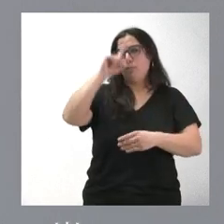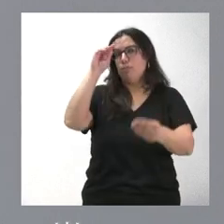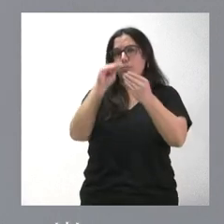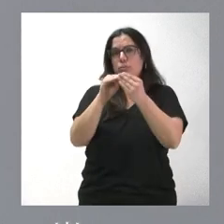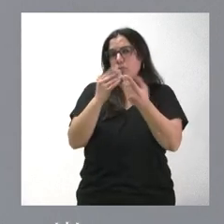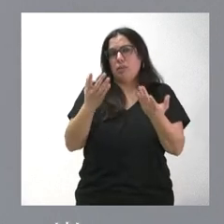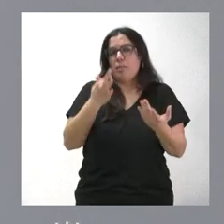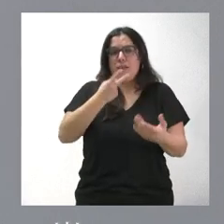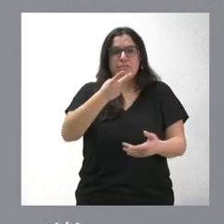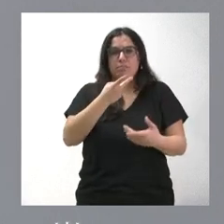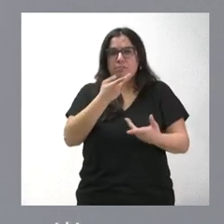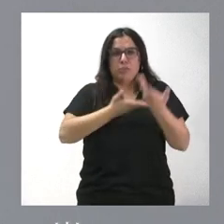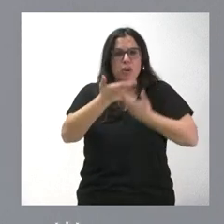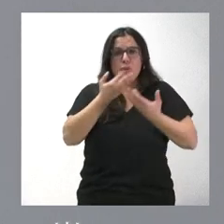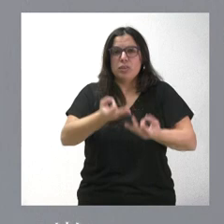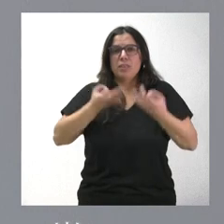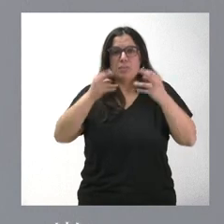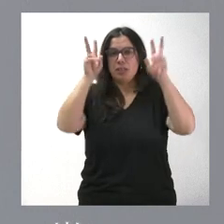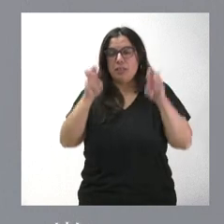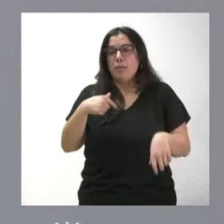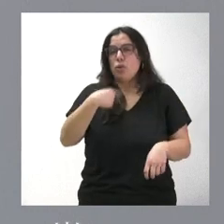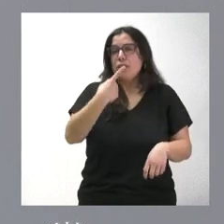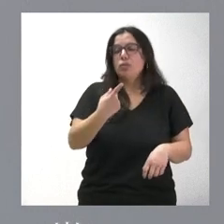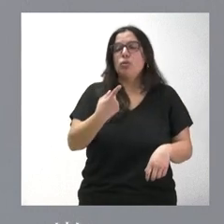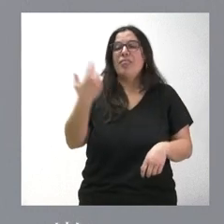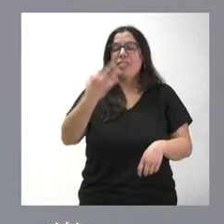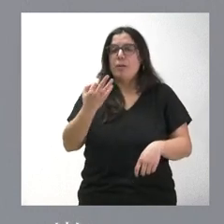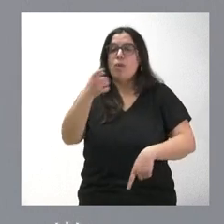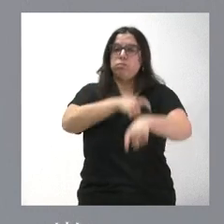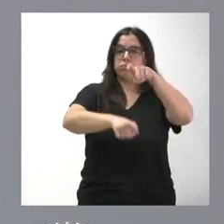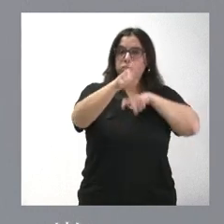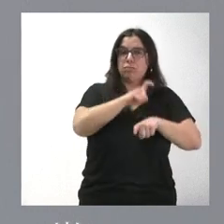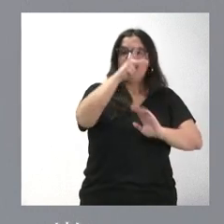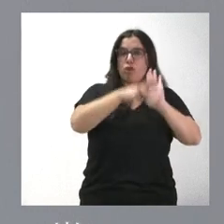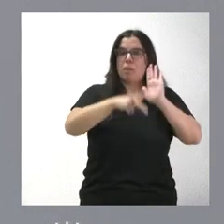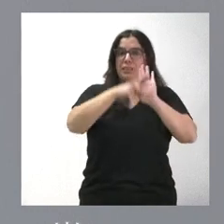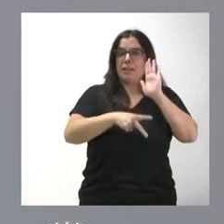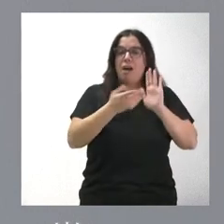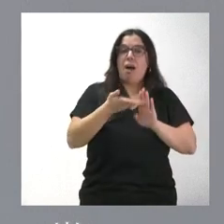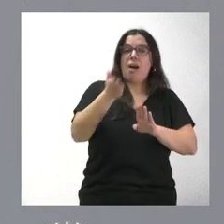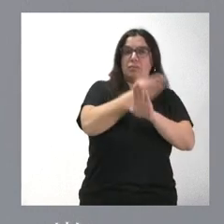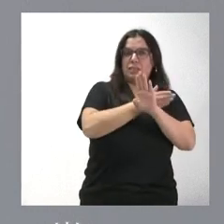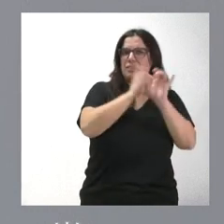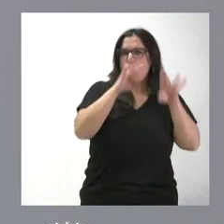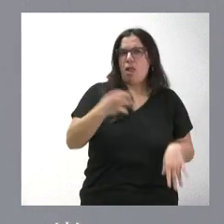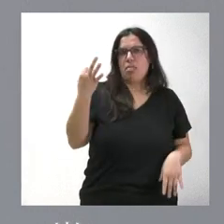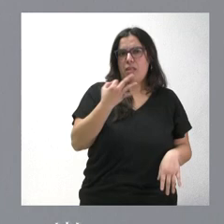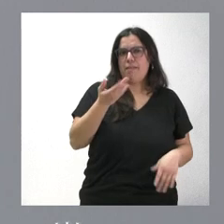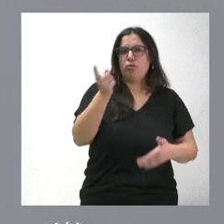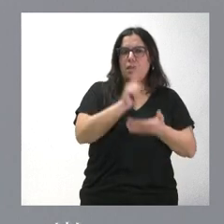mano totalmente en el tiempo. Cuando yo he dicho que tenemos que volver a la normativa anterior y tiene, por tanto, que